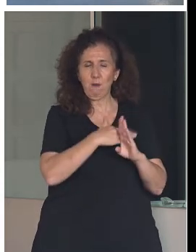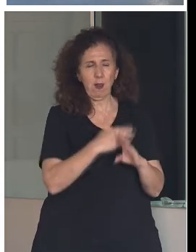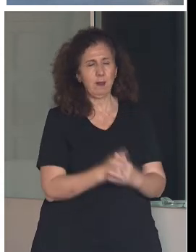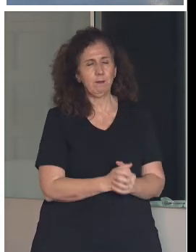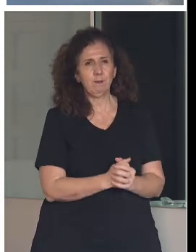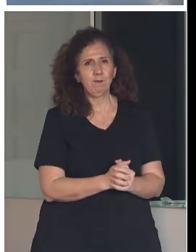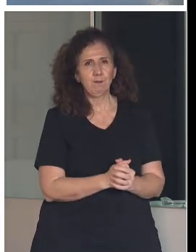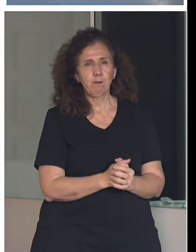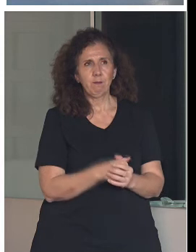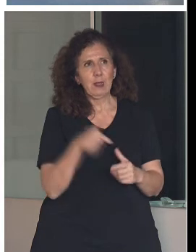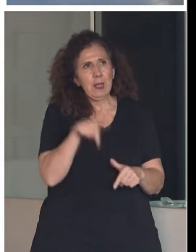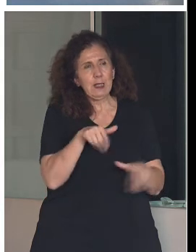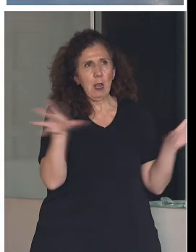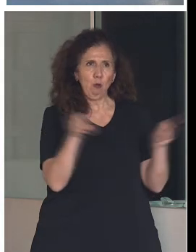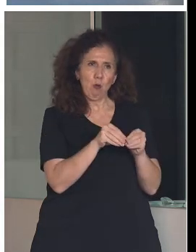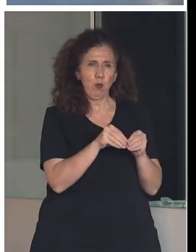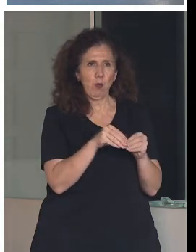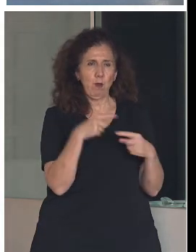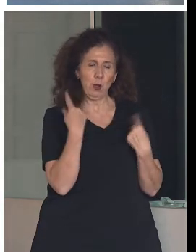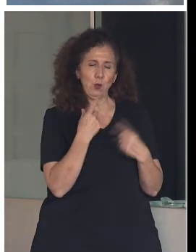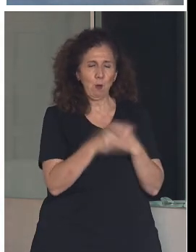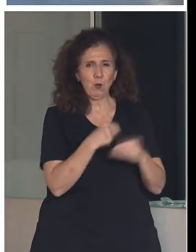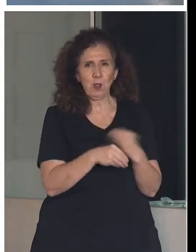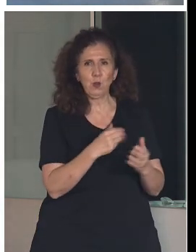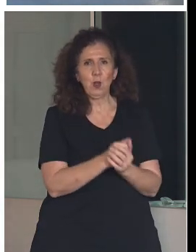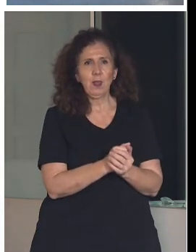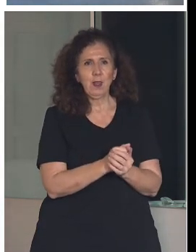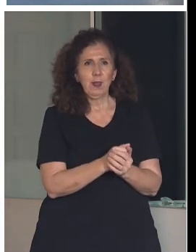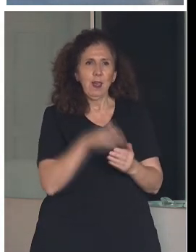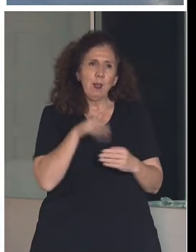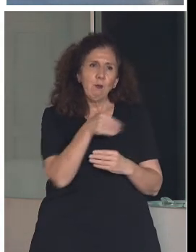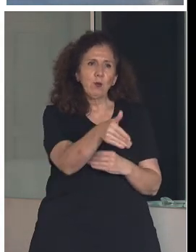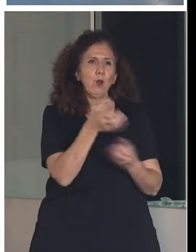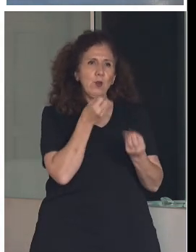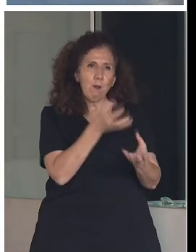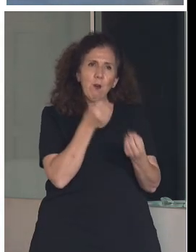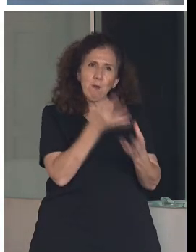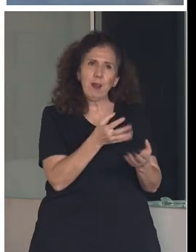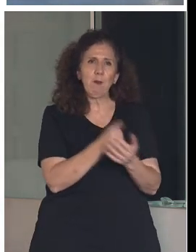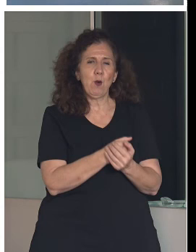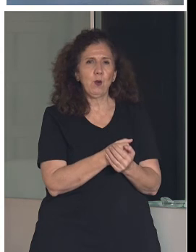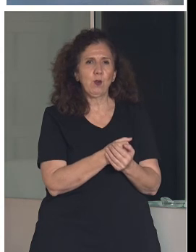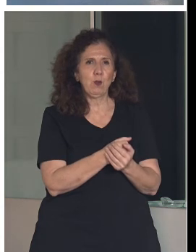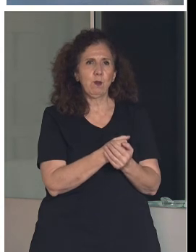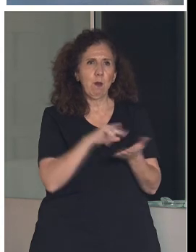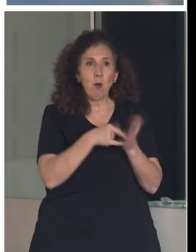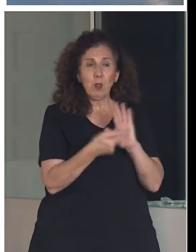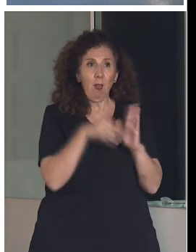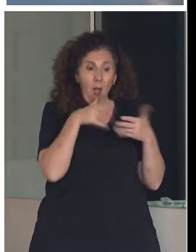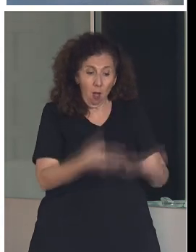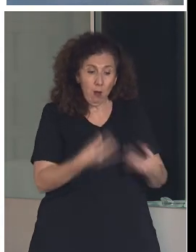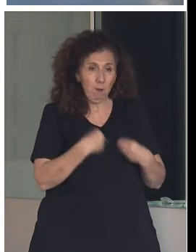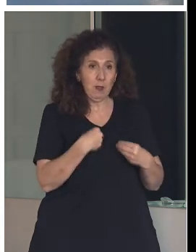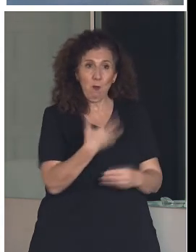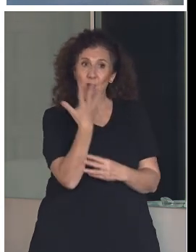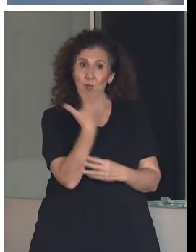hemos hecho. Os tendremos al tanto de nuestros proyectos. Ahora ya os digo, estamos inmersos en cinco proyectos,